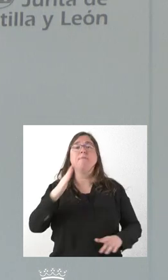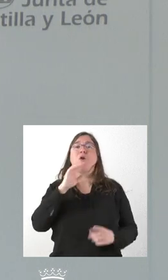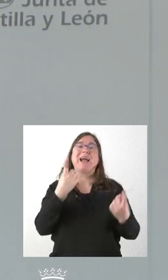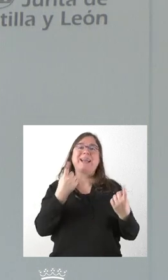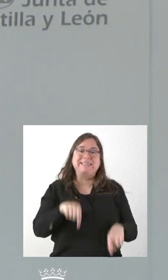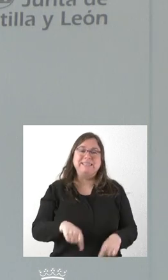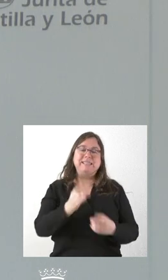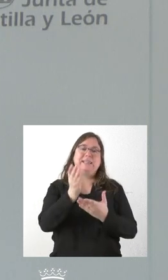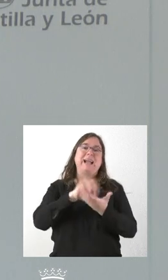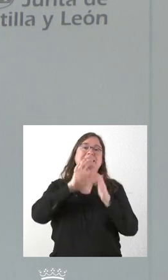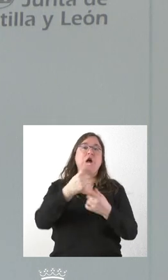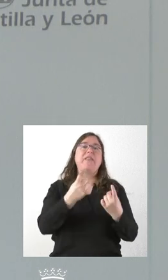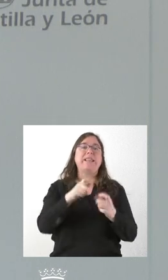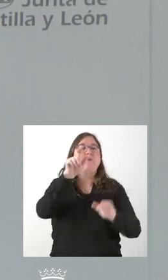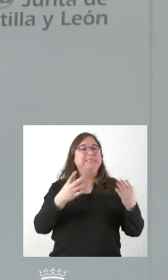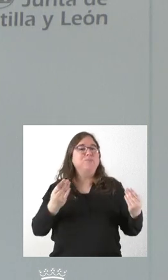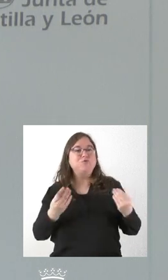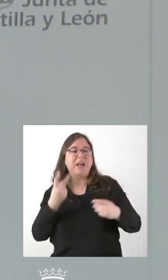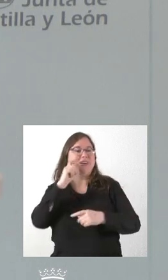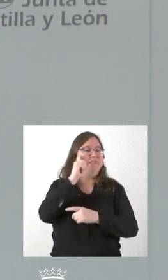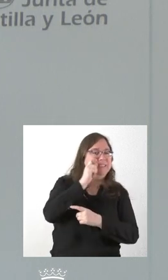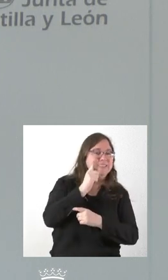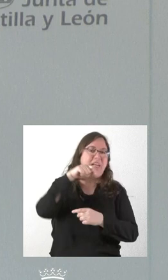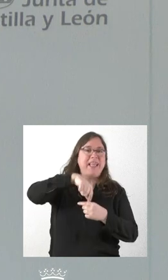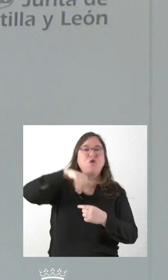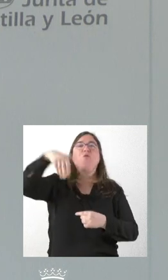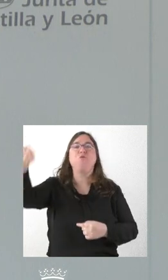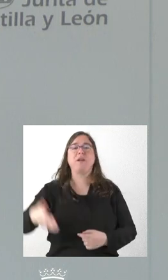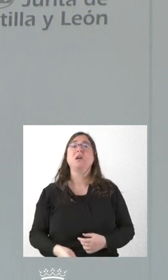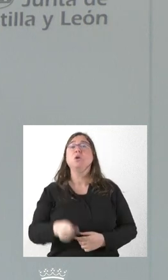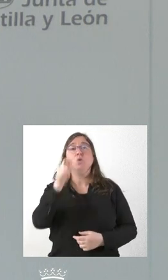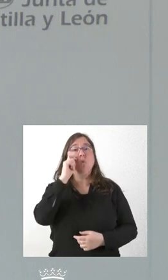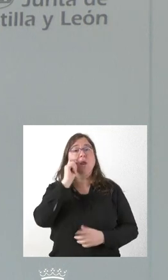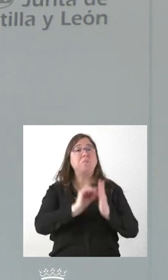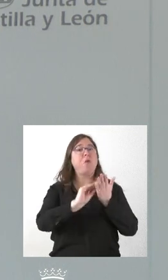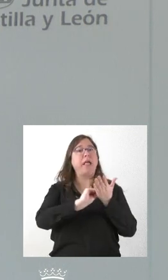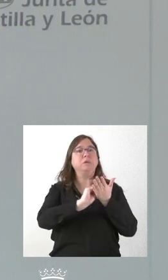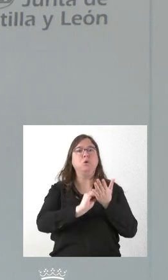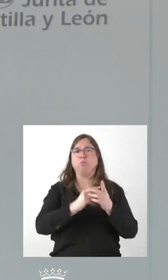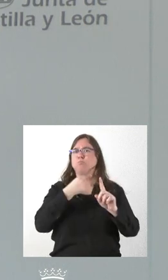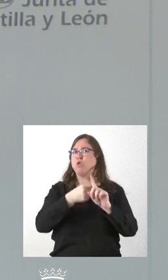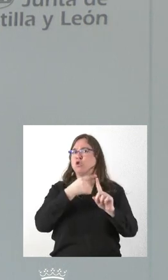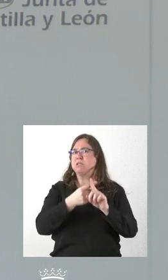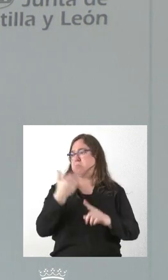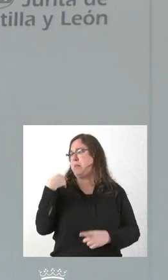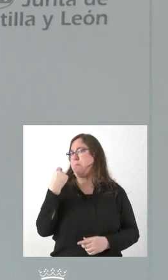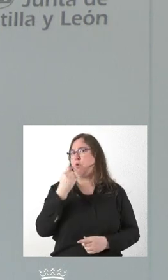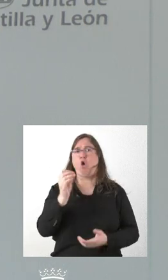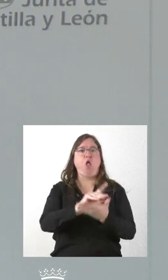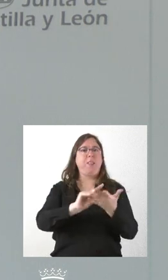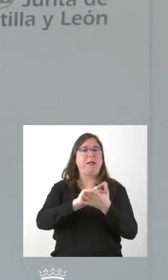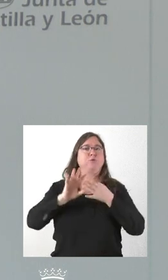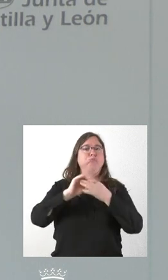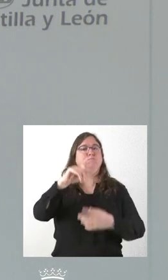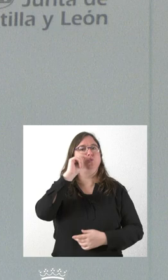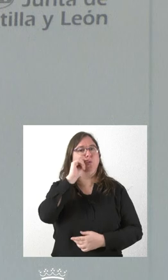Castilla y León es mucha gente dentro y fuera de Castilla y León que nos visite. Los datos que tenemos de turismo son muy alentadores los que hemos recibido recientemente y, por